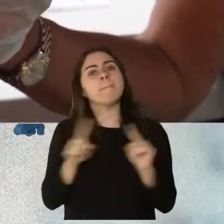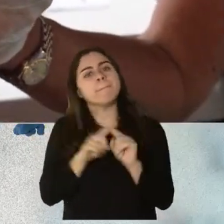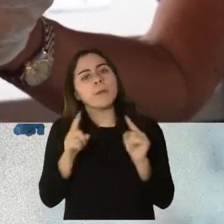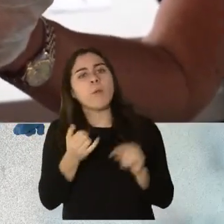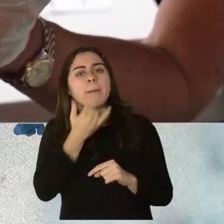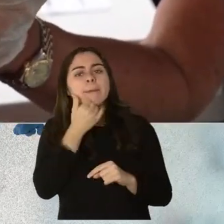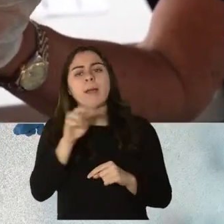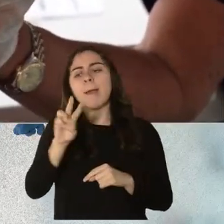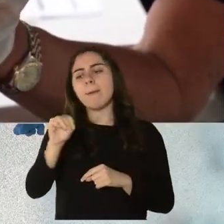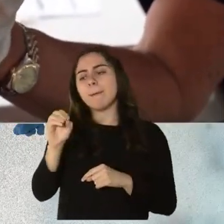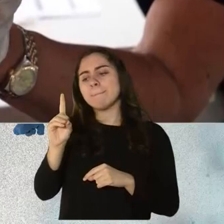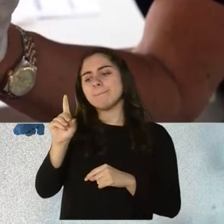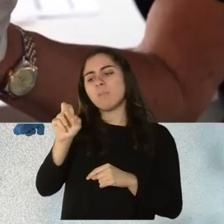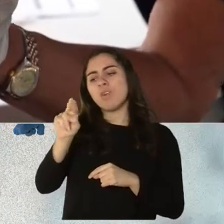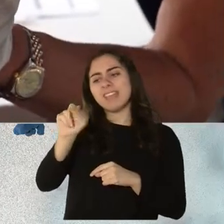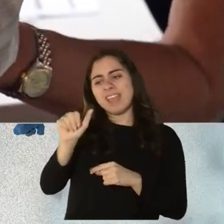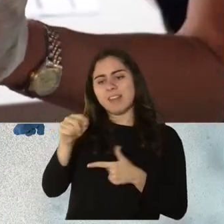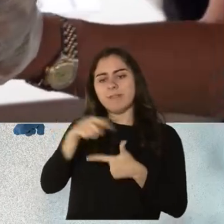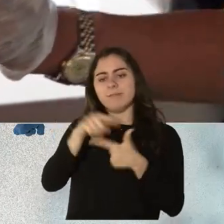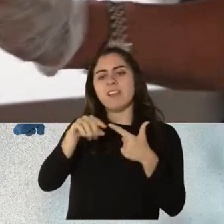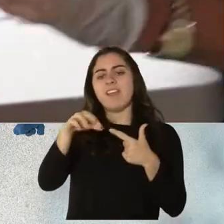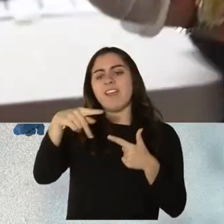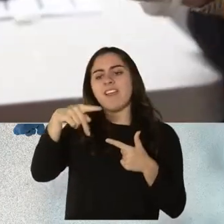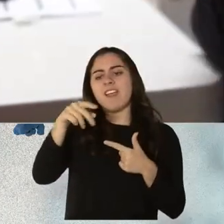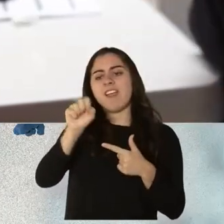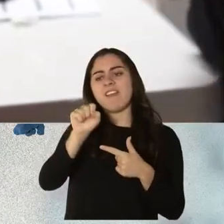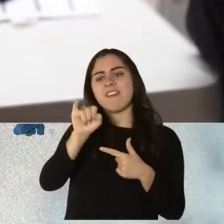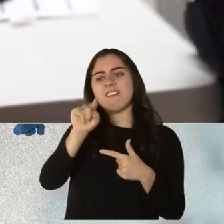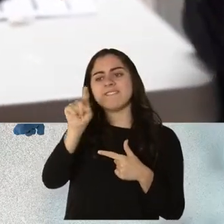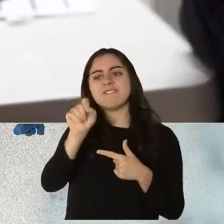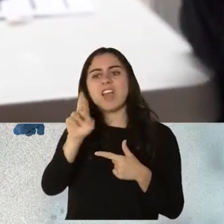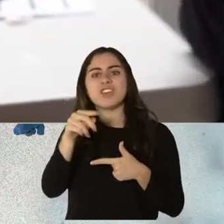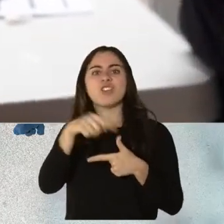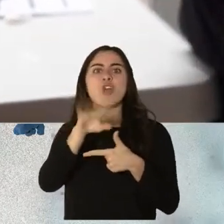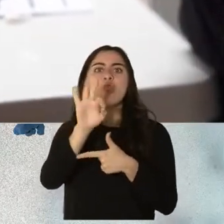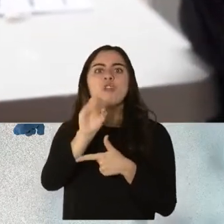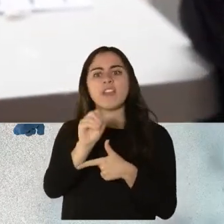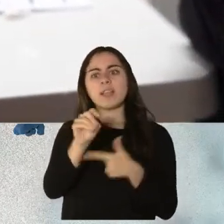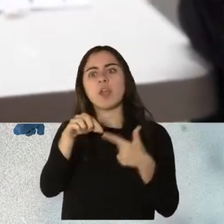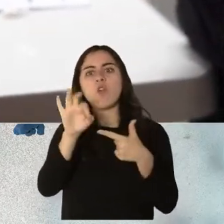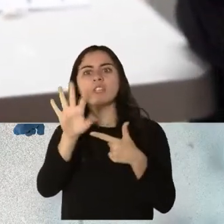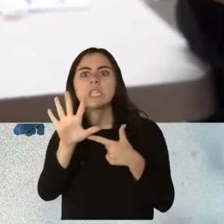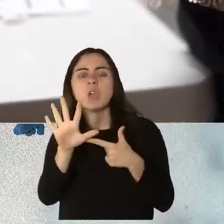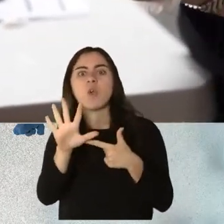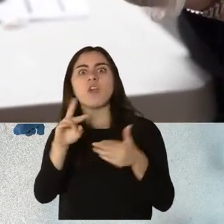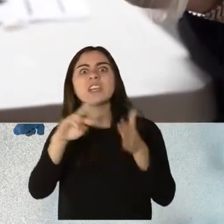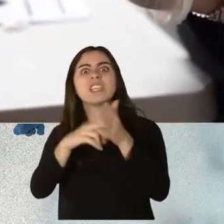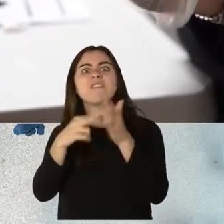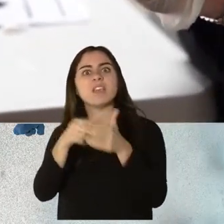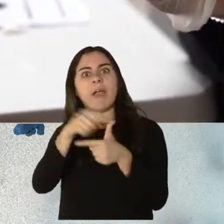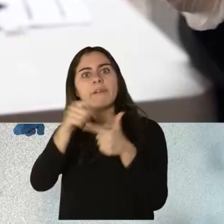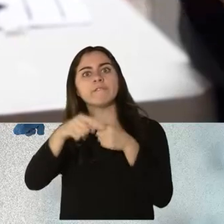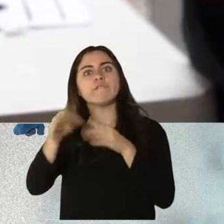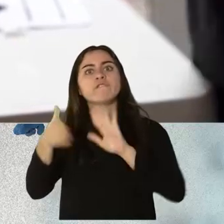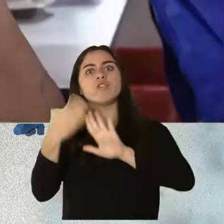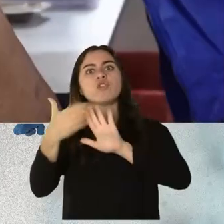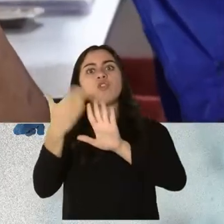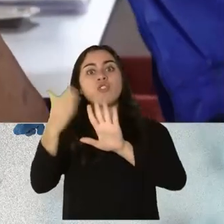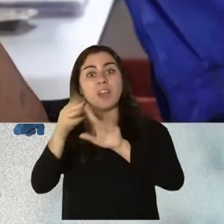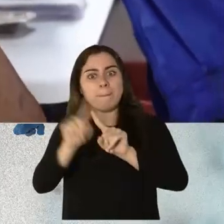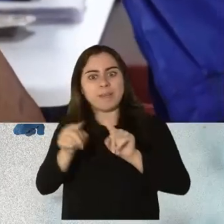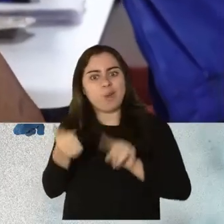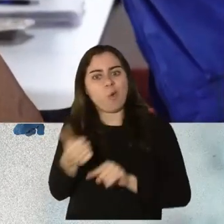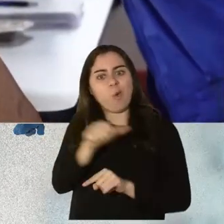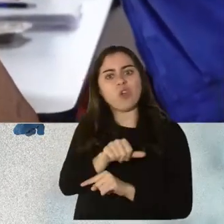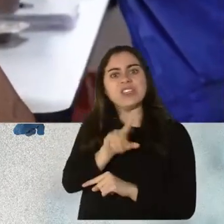y Pfizer, que fueron las primeras dos, salieron con un 94, 95 y la gente percibe de que, ah, esta es más floja. No, es verdad que el sistema inmune